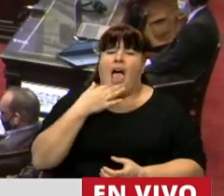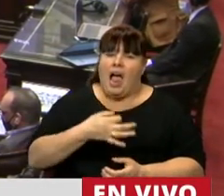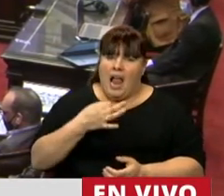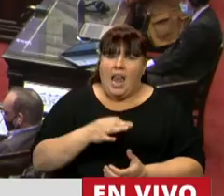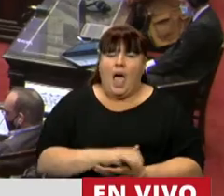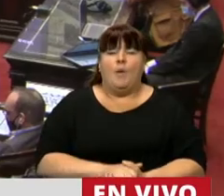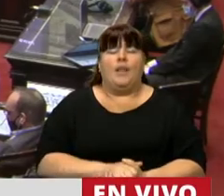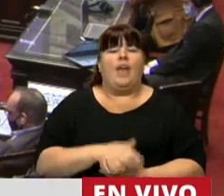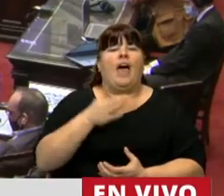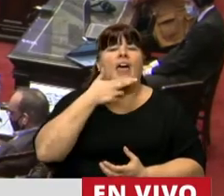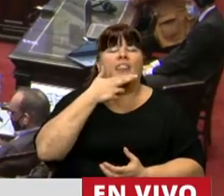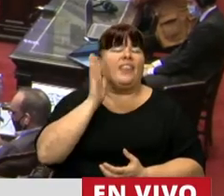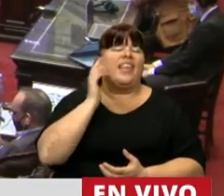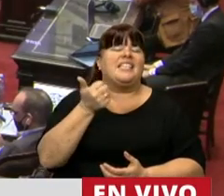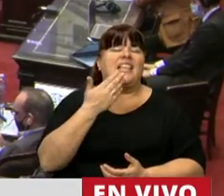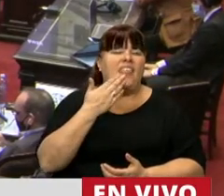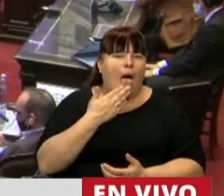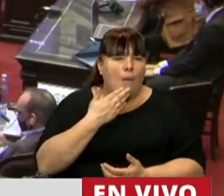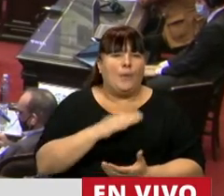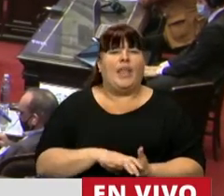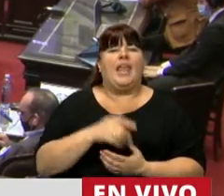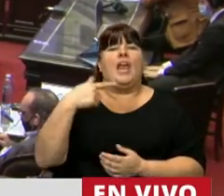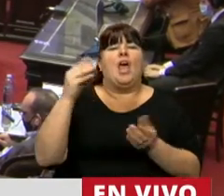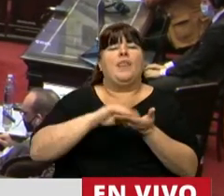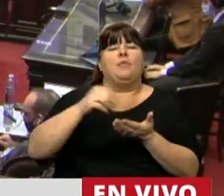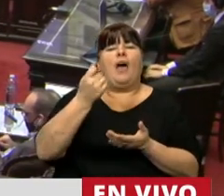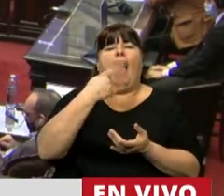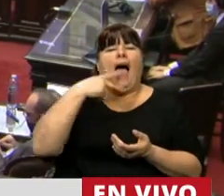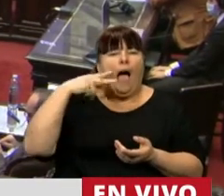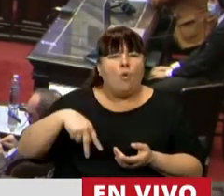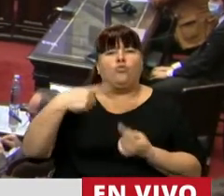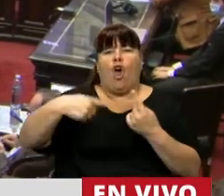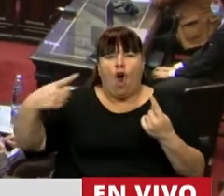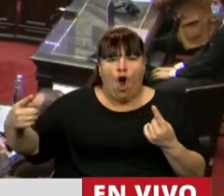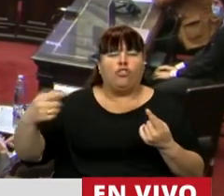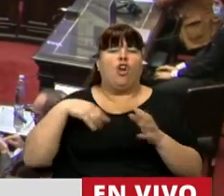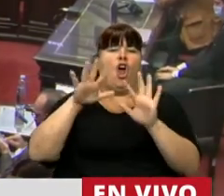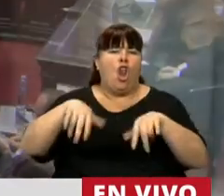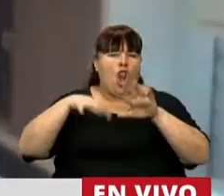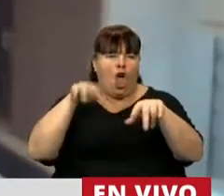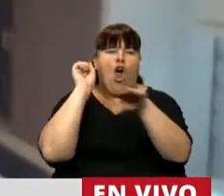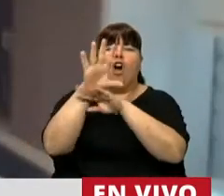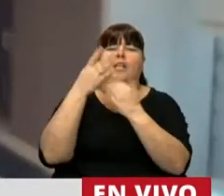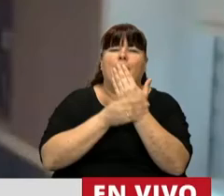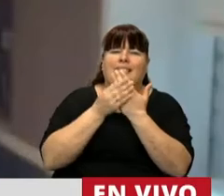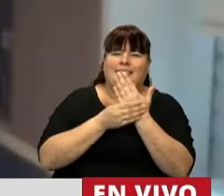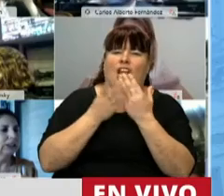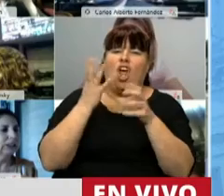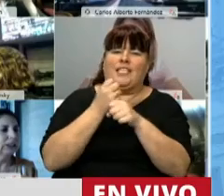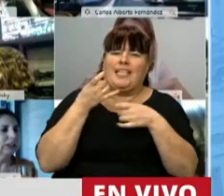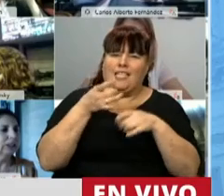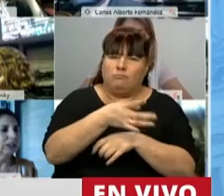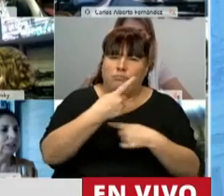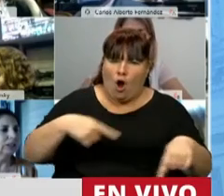el 16 de abril con Brenda Autin y otros diputados enviamos nota al Ministerio de Transporte,